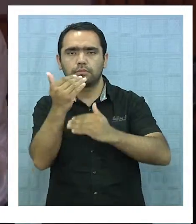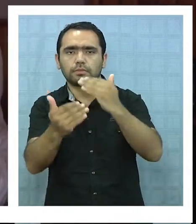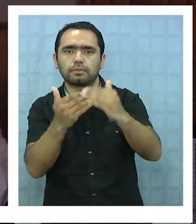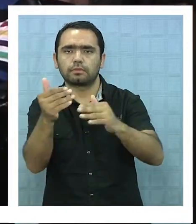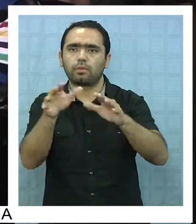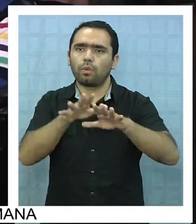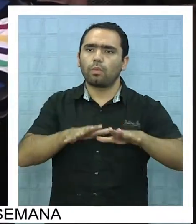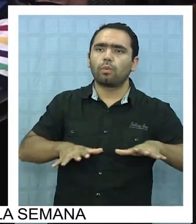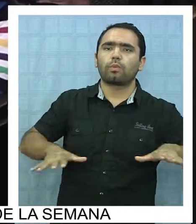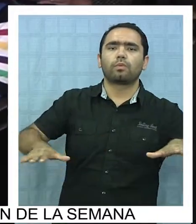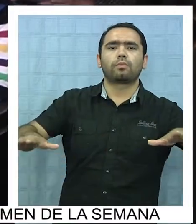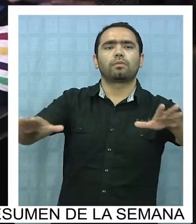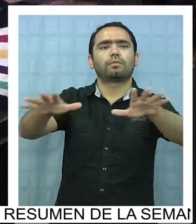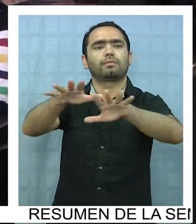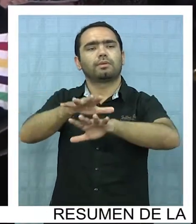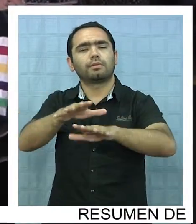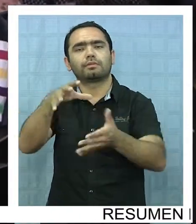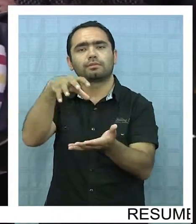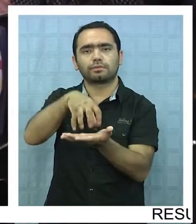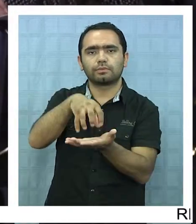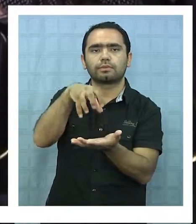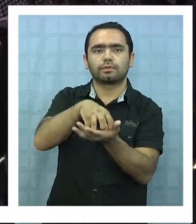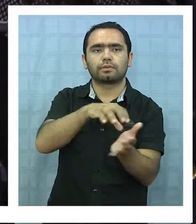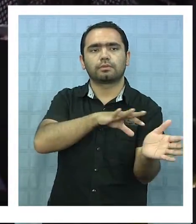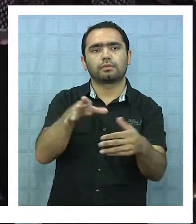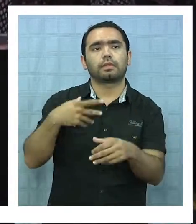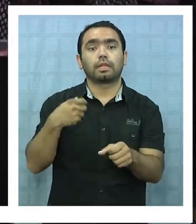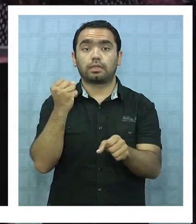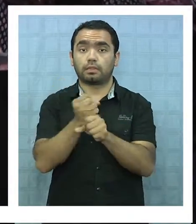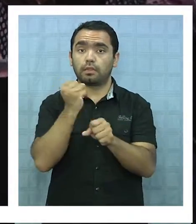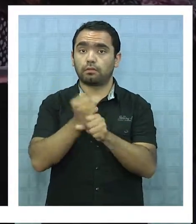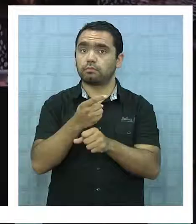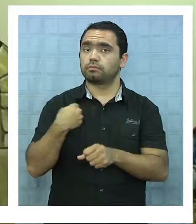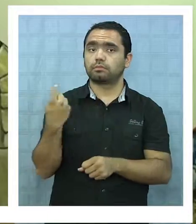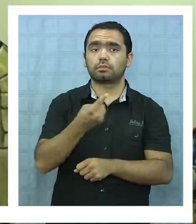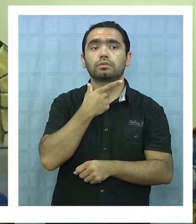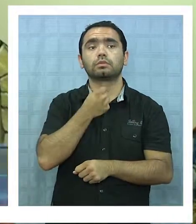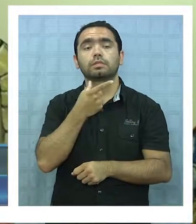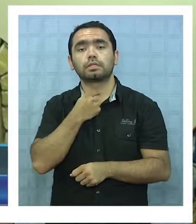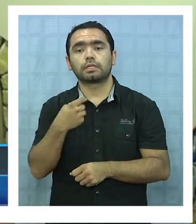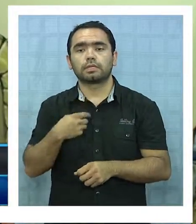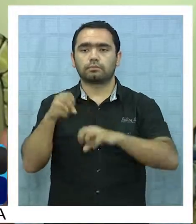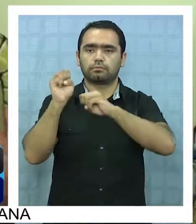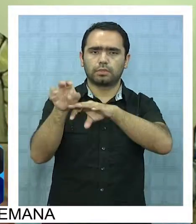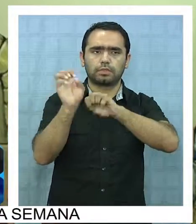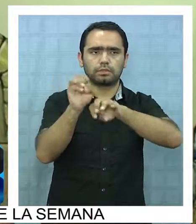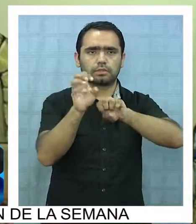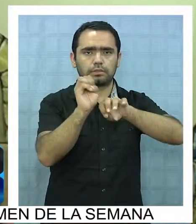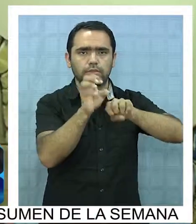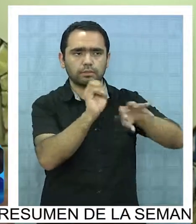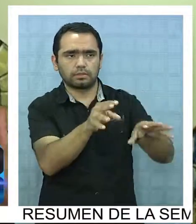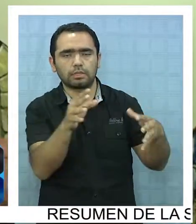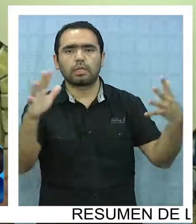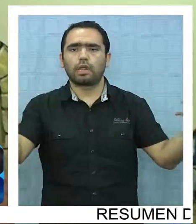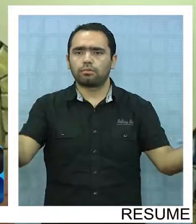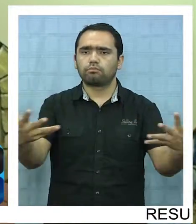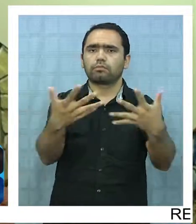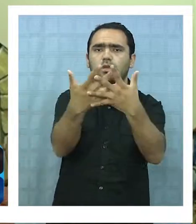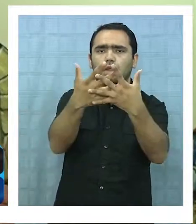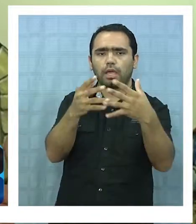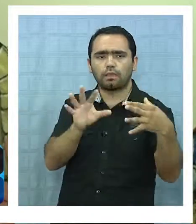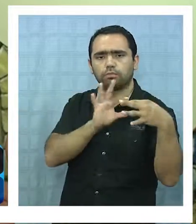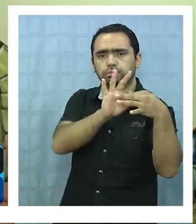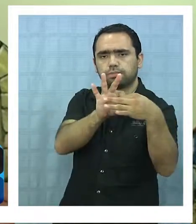entorno urbano y patrimonial de la zona. Y fundamentalmente el trabajo que queremos hacer con ellos es poderlos capacitar, poder crear estas redes, poder trabajar